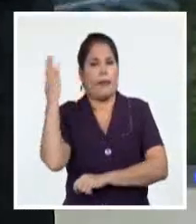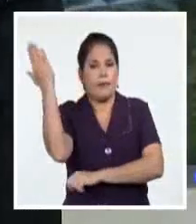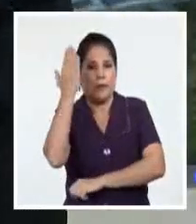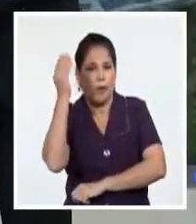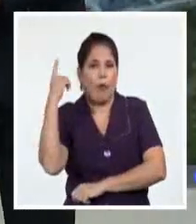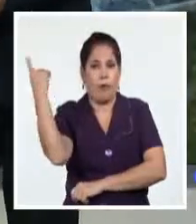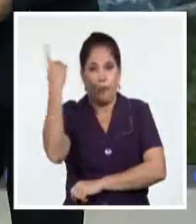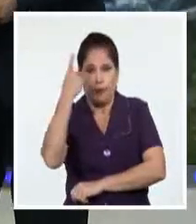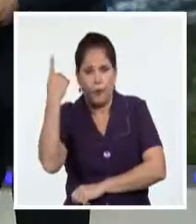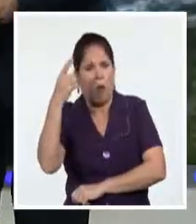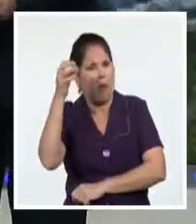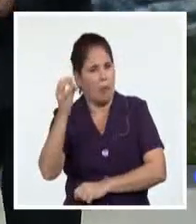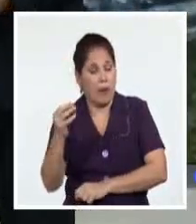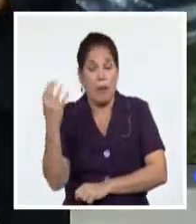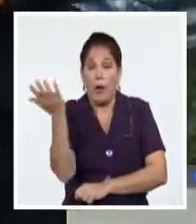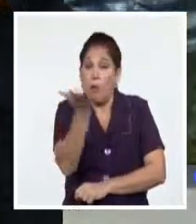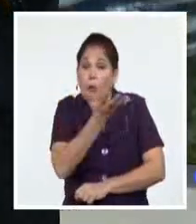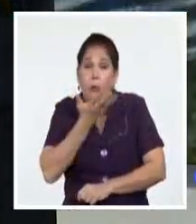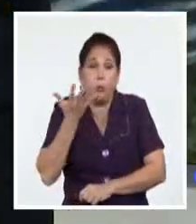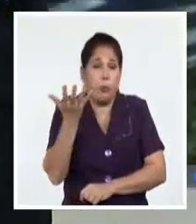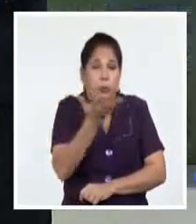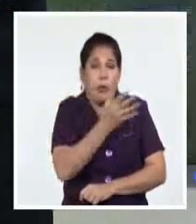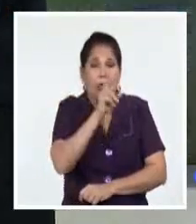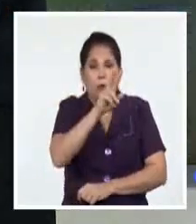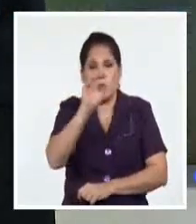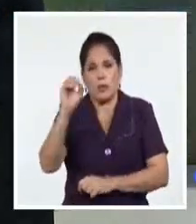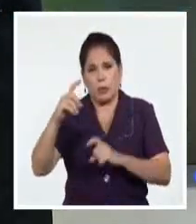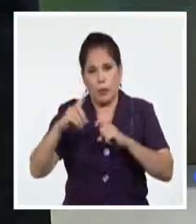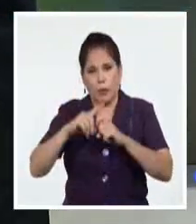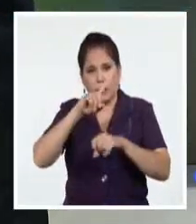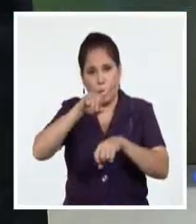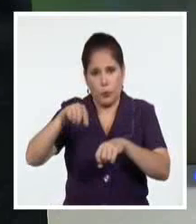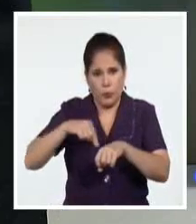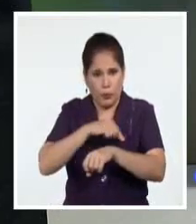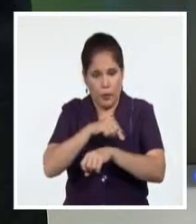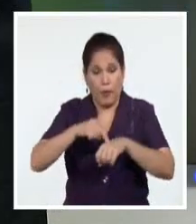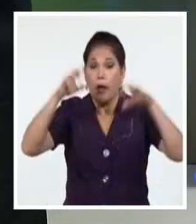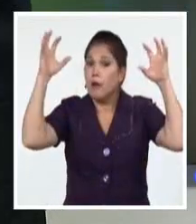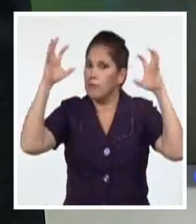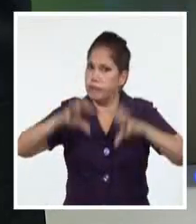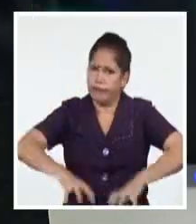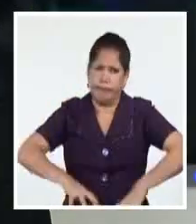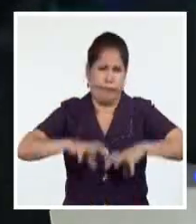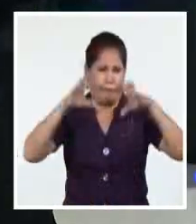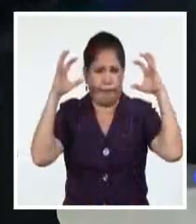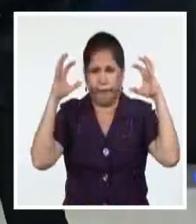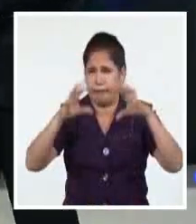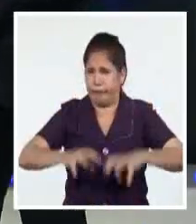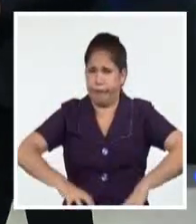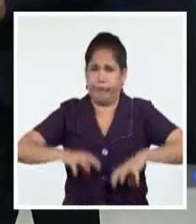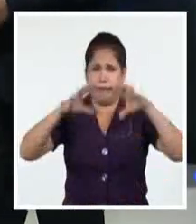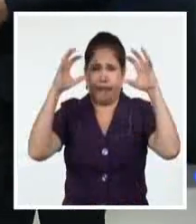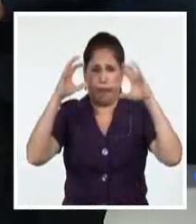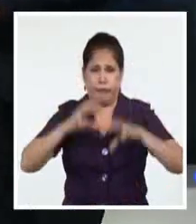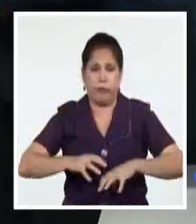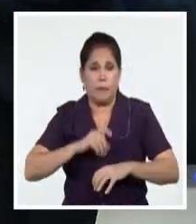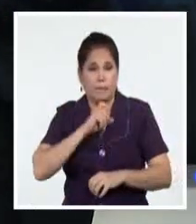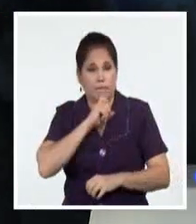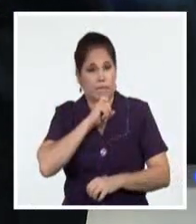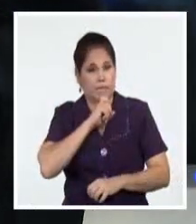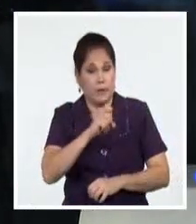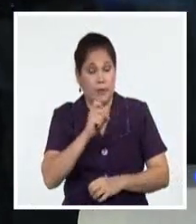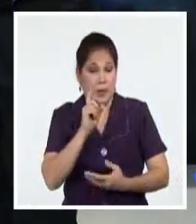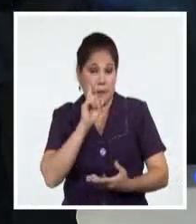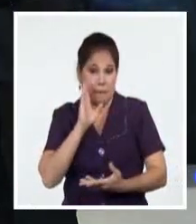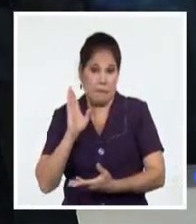Hubo rachas de vientos que superaron los 200 kilómetros por hora y la lluvia se les unió para dejar este escenario que ha despertado